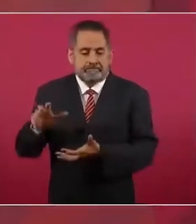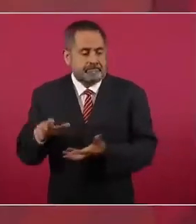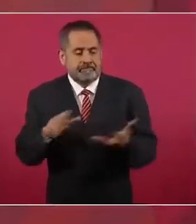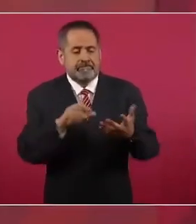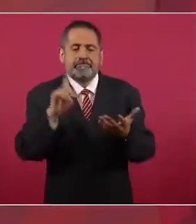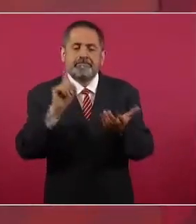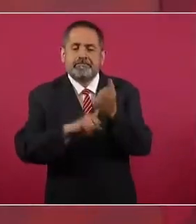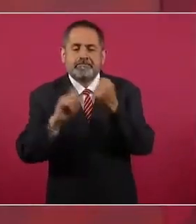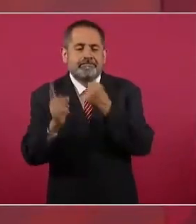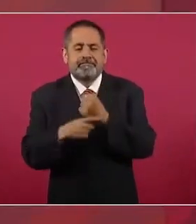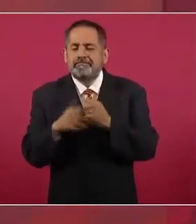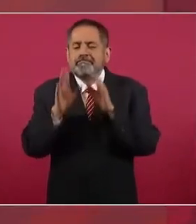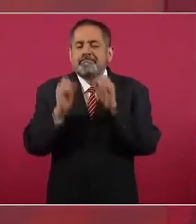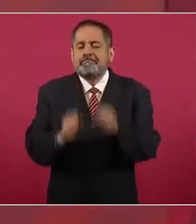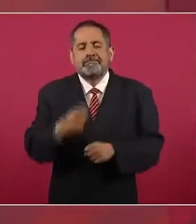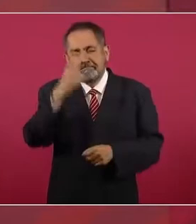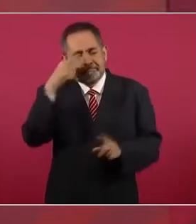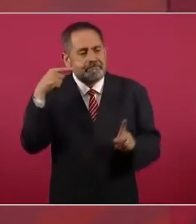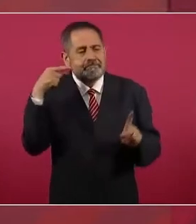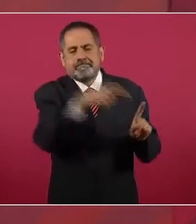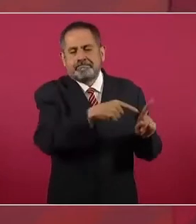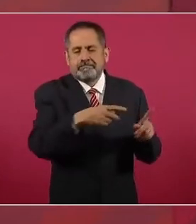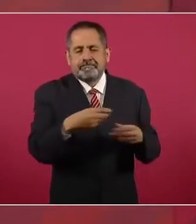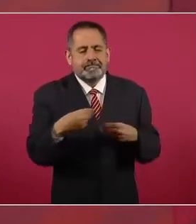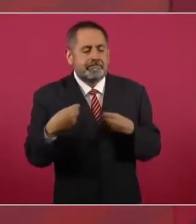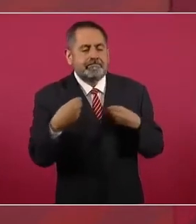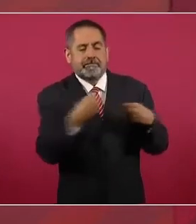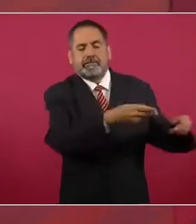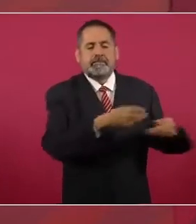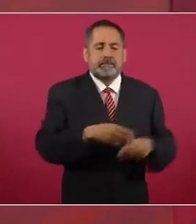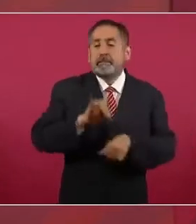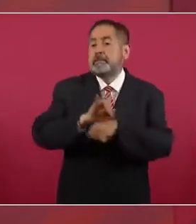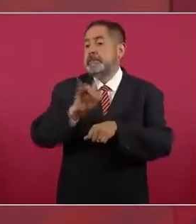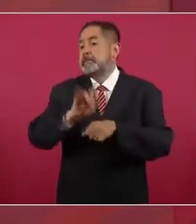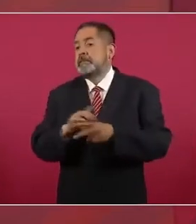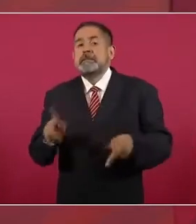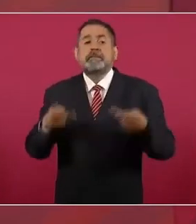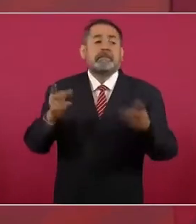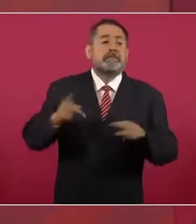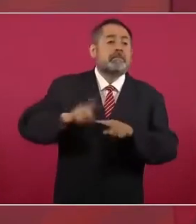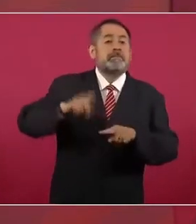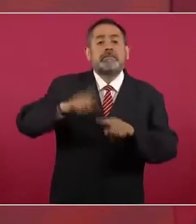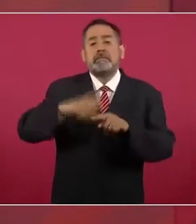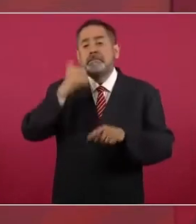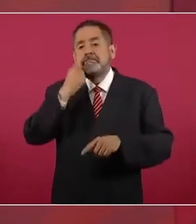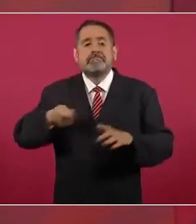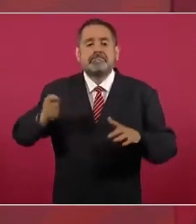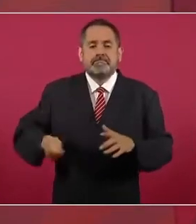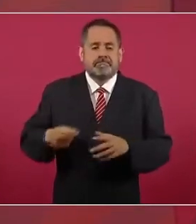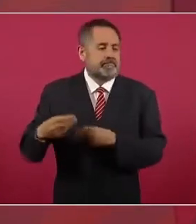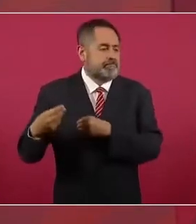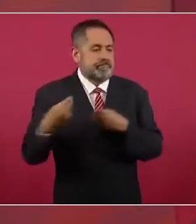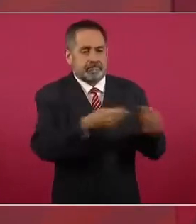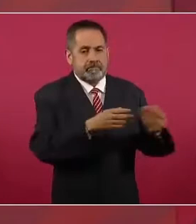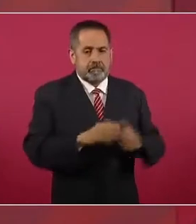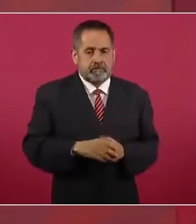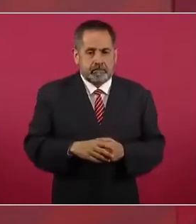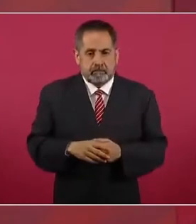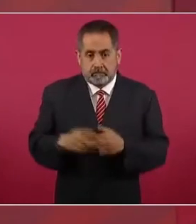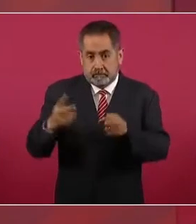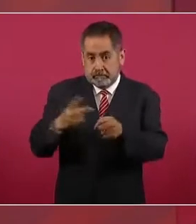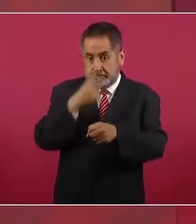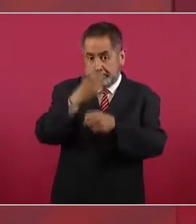el propósito de entregarlo a Roberto Hernández. El que quedó en